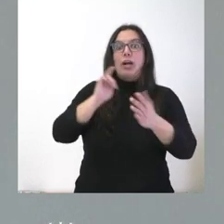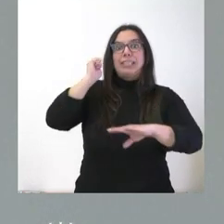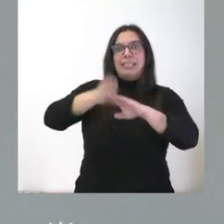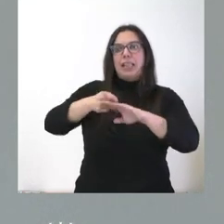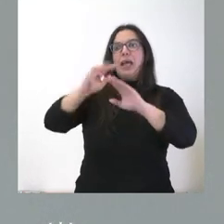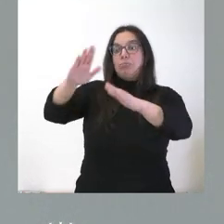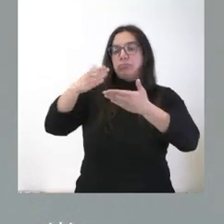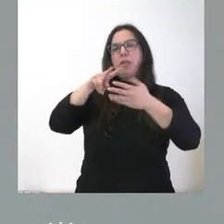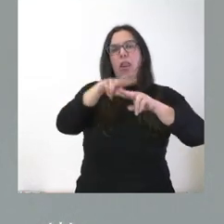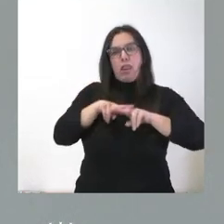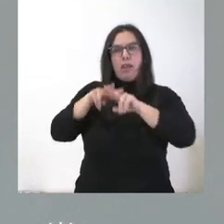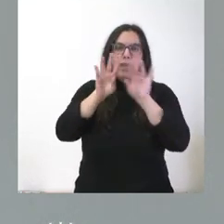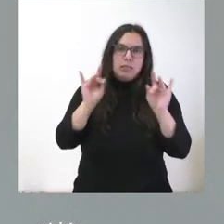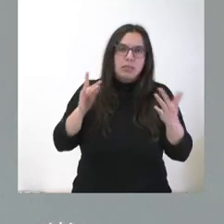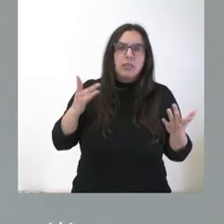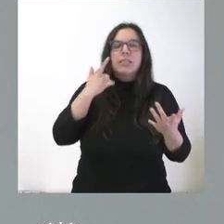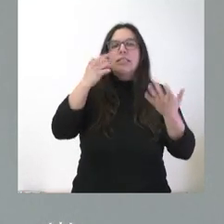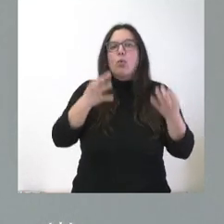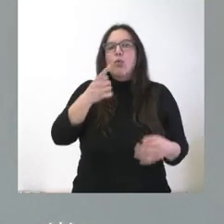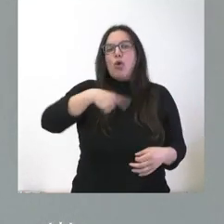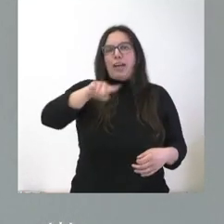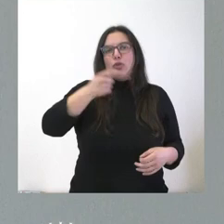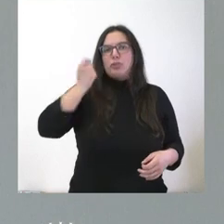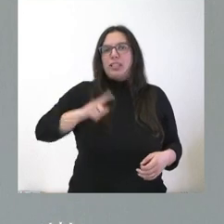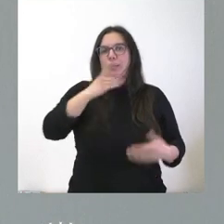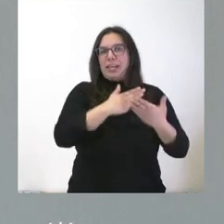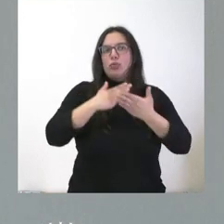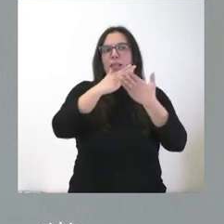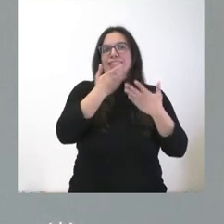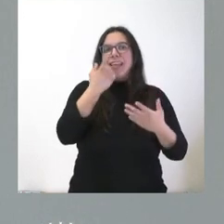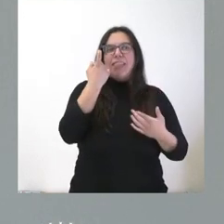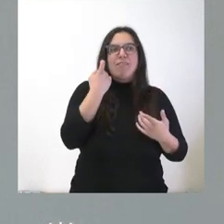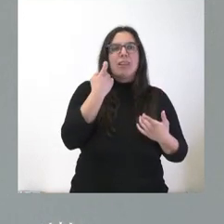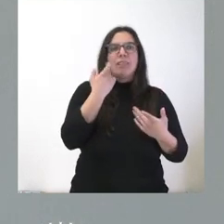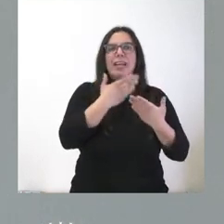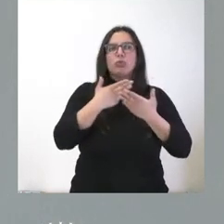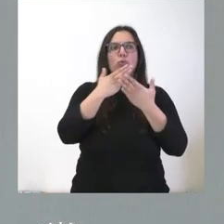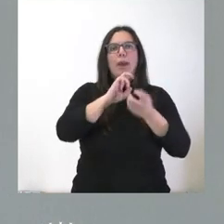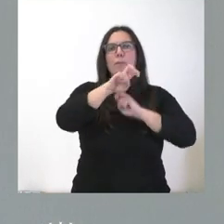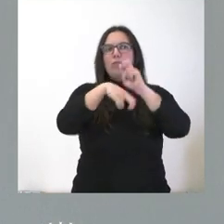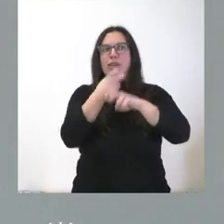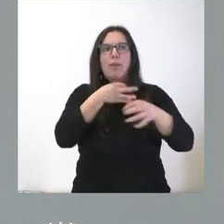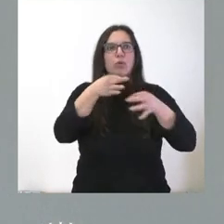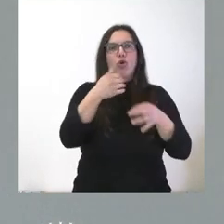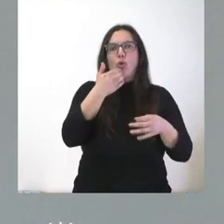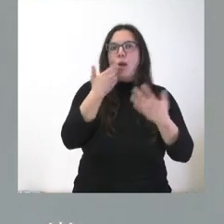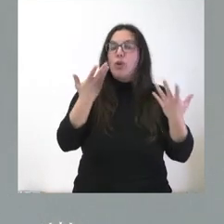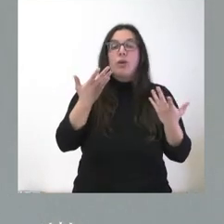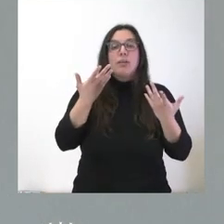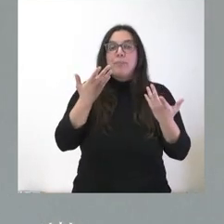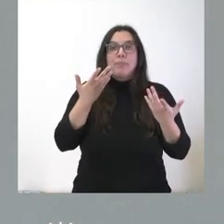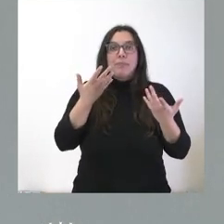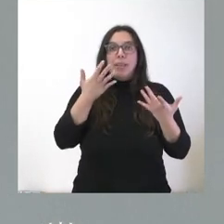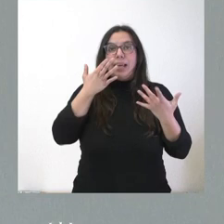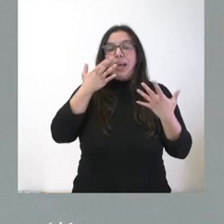pues se analizará la sentencia y seguro que también los profesionales estudiarán, pues si fuera necesario estudiar cualquier modificación de un protocolo. Siempre es más sencillo,